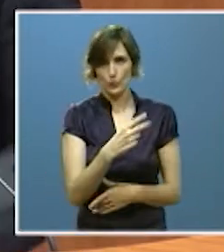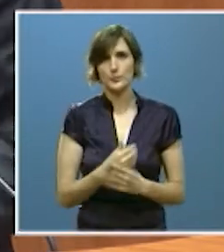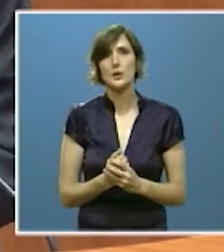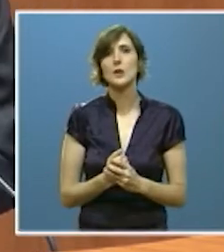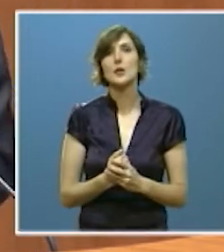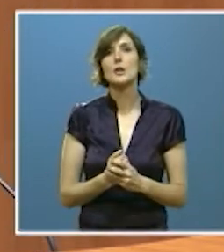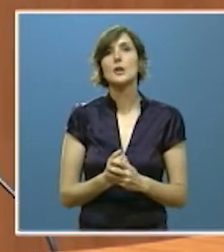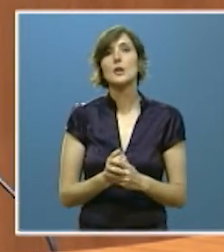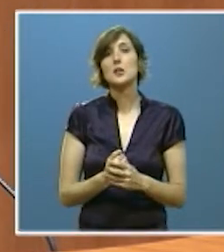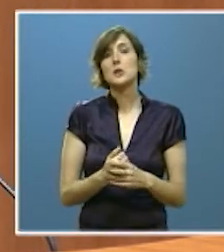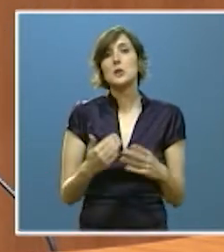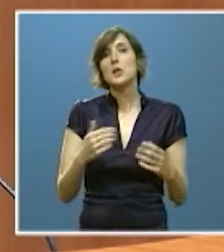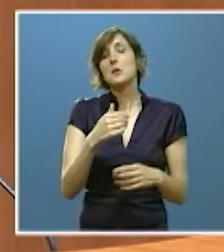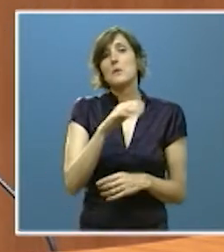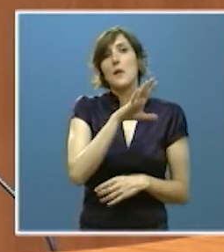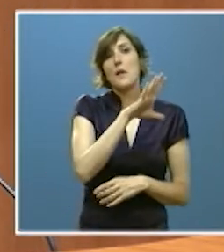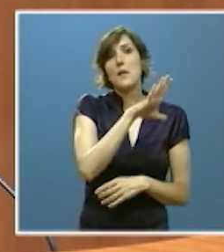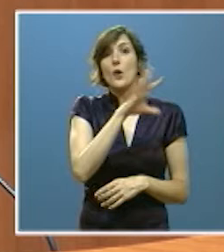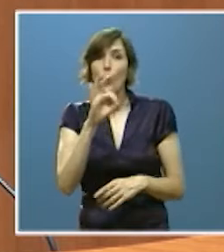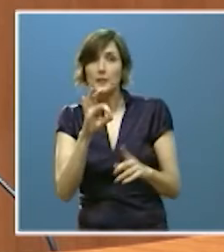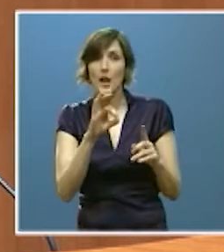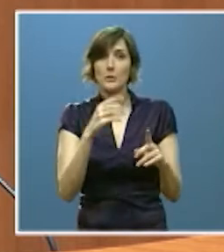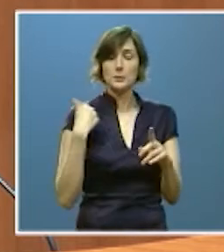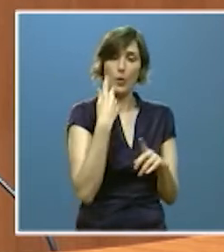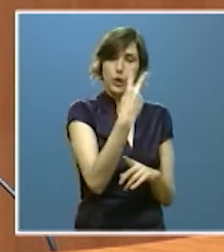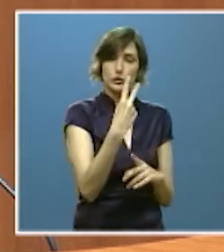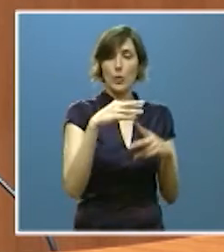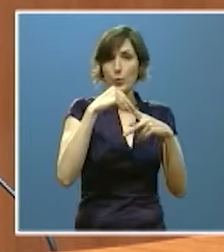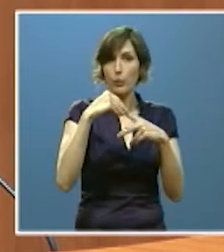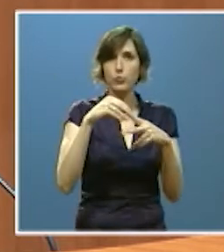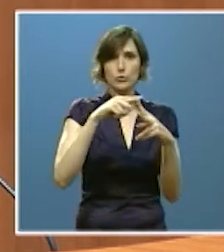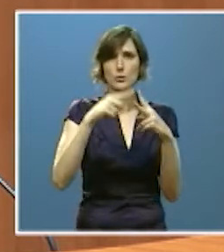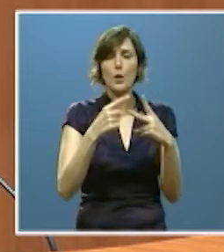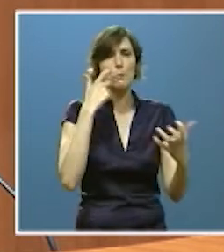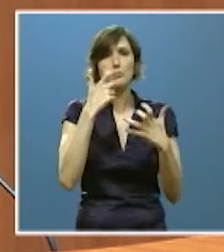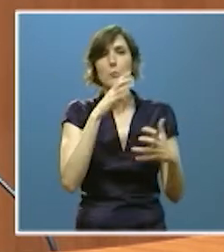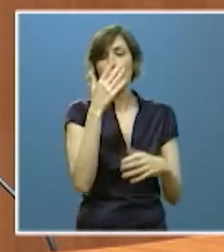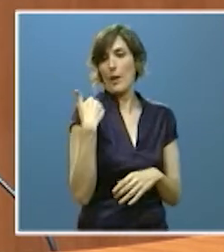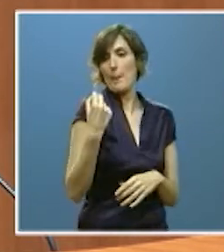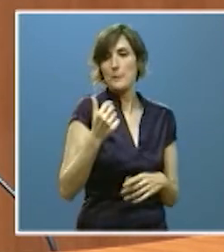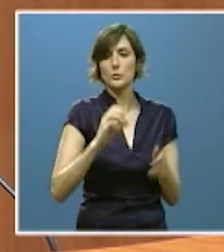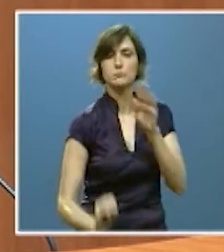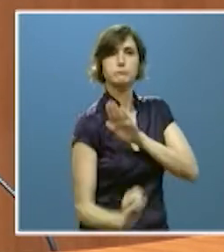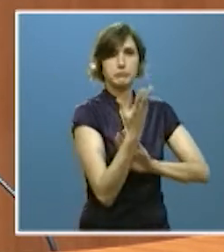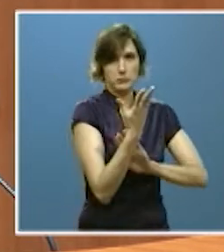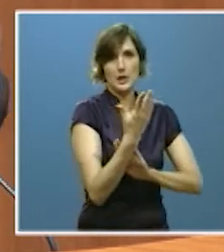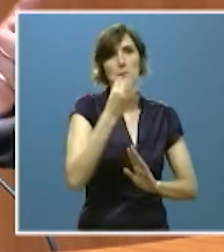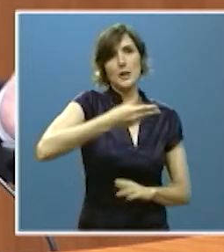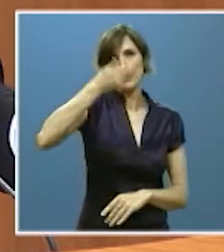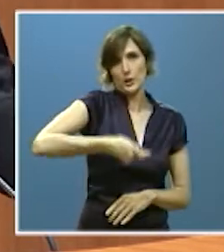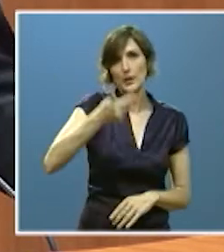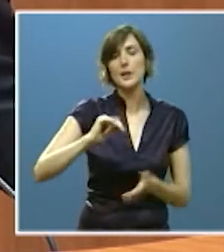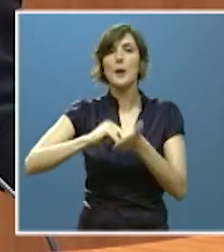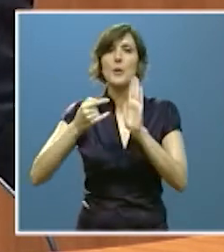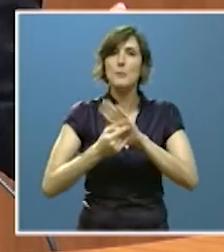Del medio centenar de productos con los que trabaja, dos resaltan por su reciente implantación y trascendencia. El Plan de